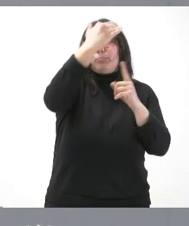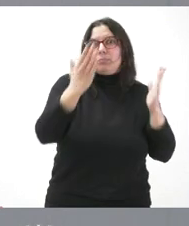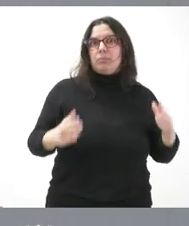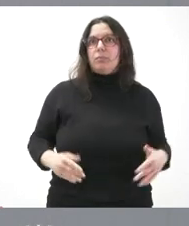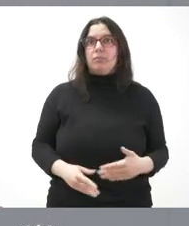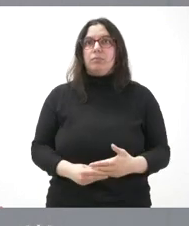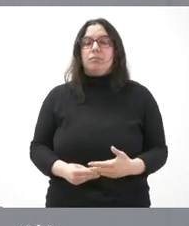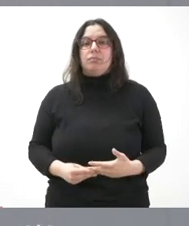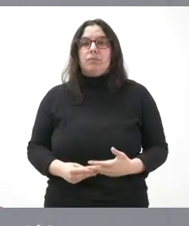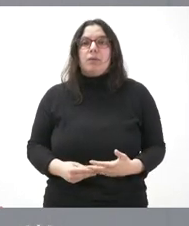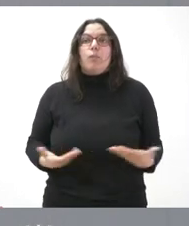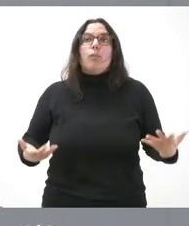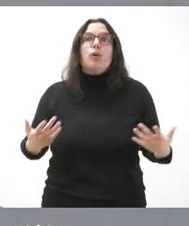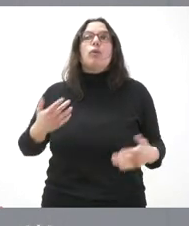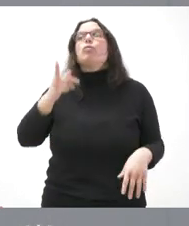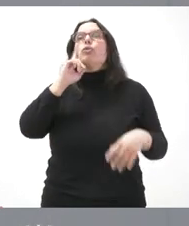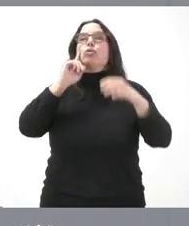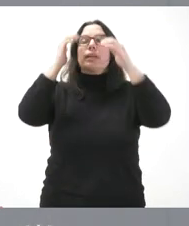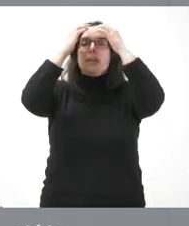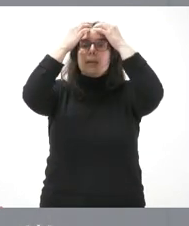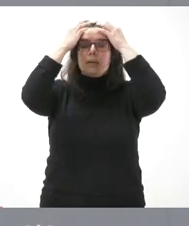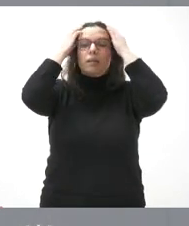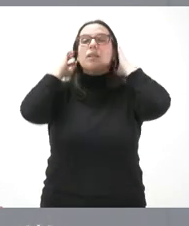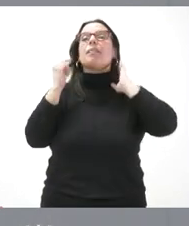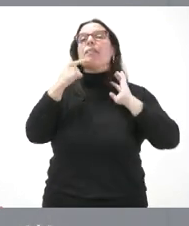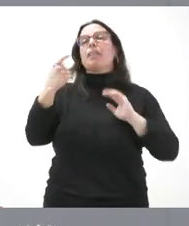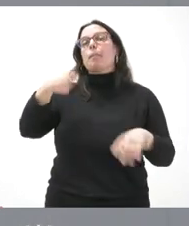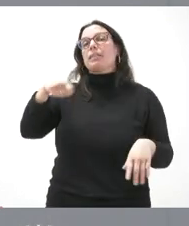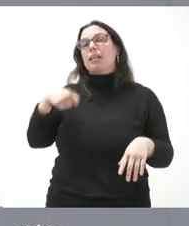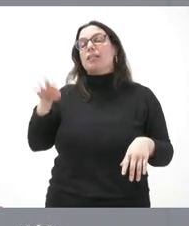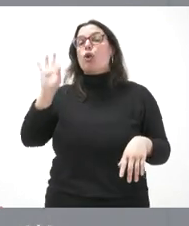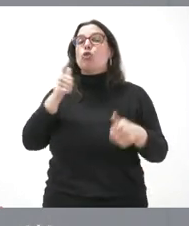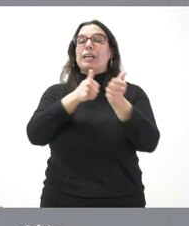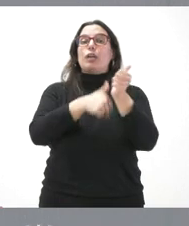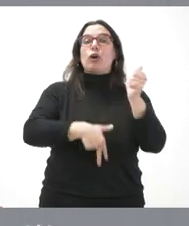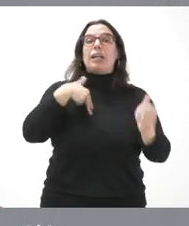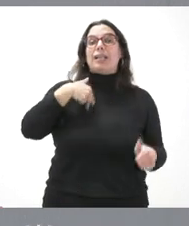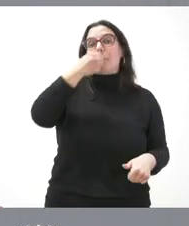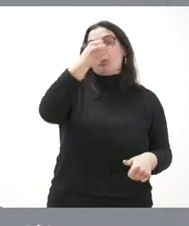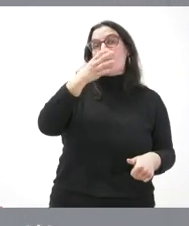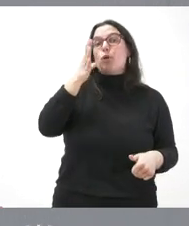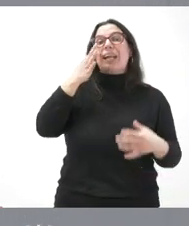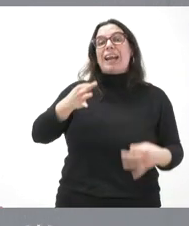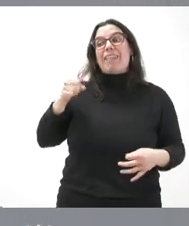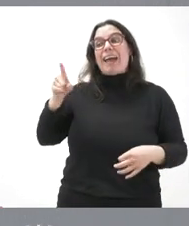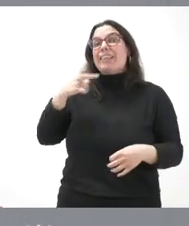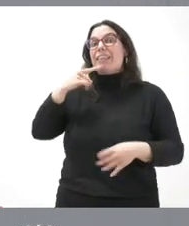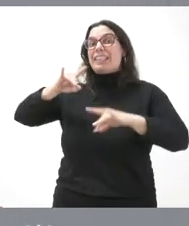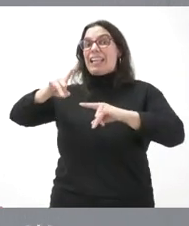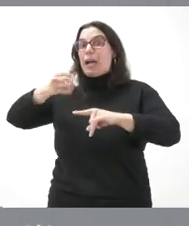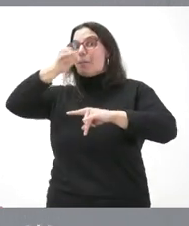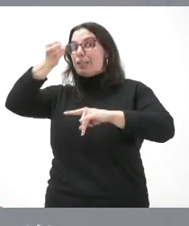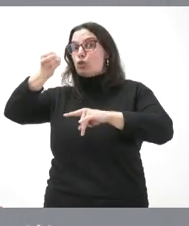Bueno, no sé si lo anunció el presidente del Gobierno o lo anunció el secretario general del Partido Socialista, porque fue en un mítin del Partido Socialista.